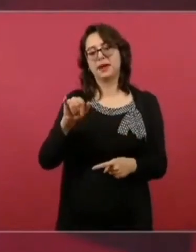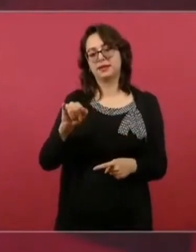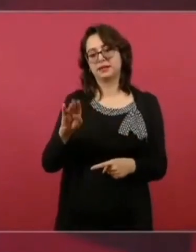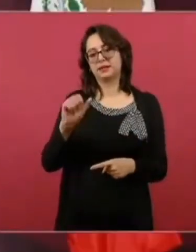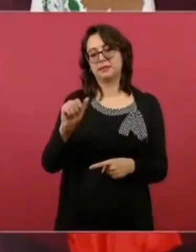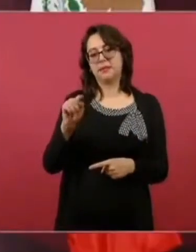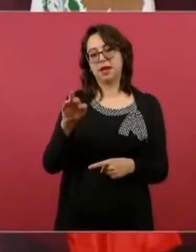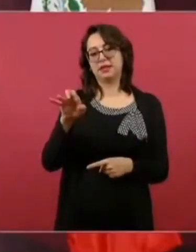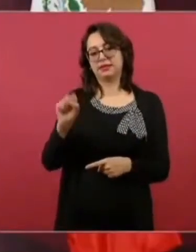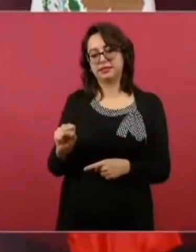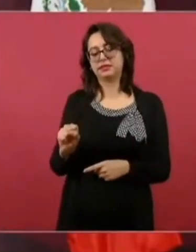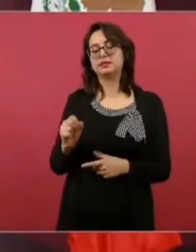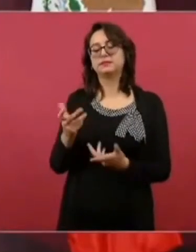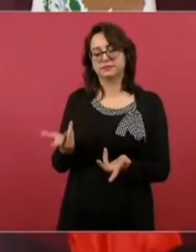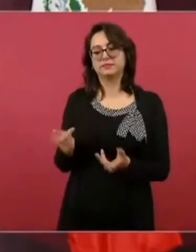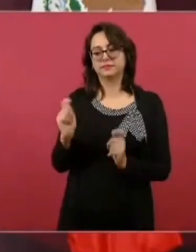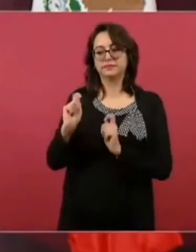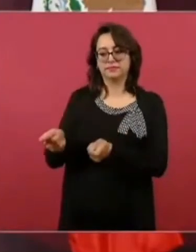De Morena.